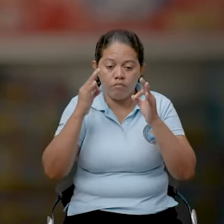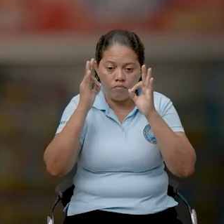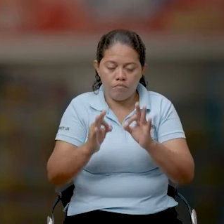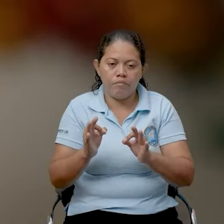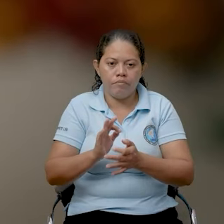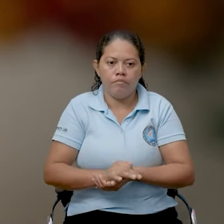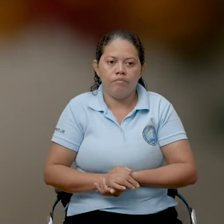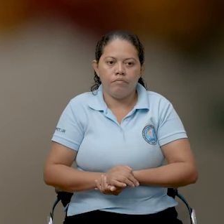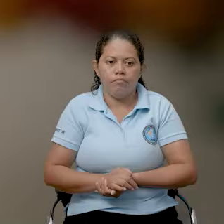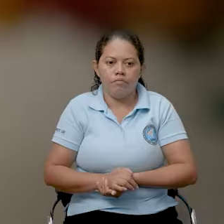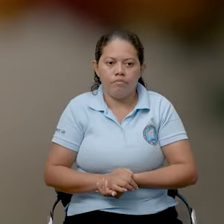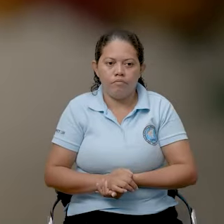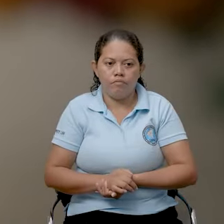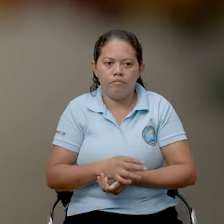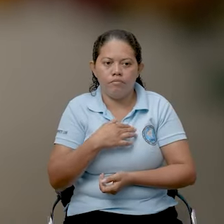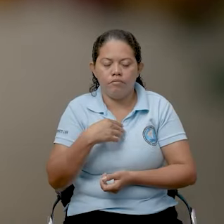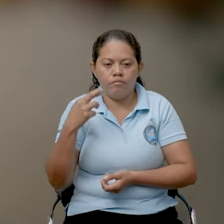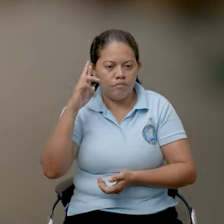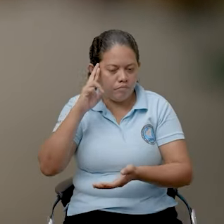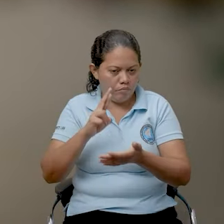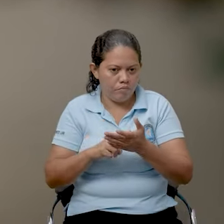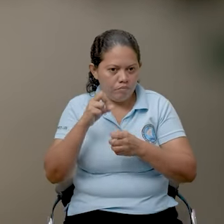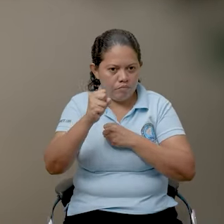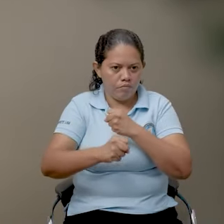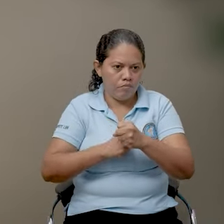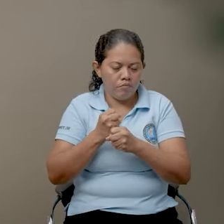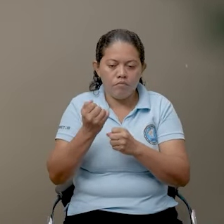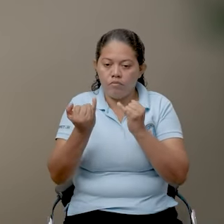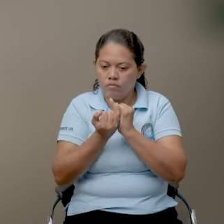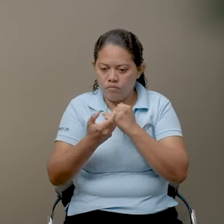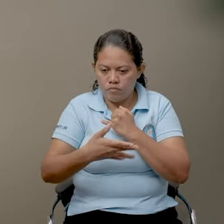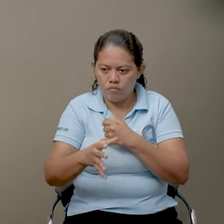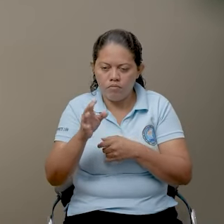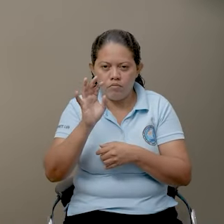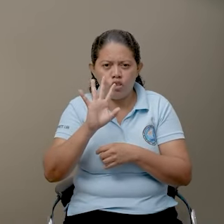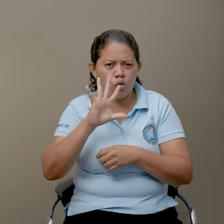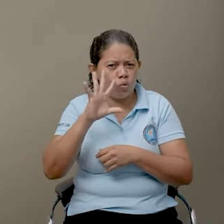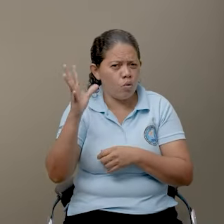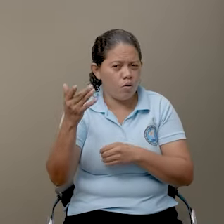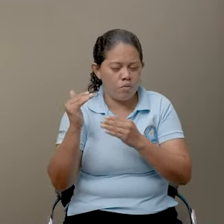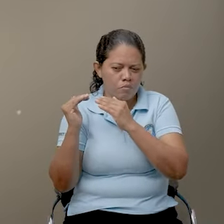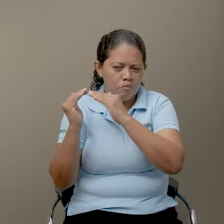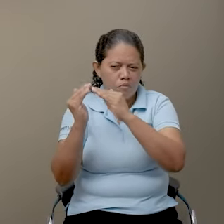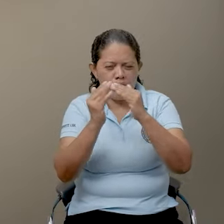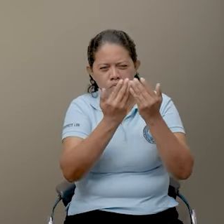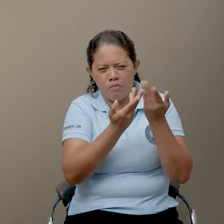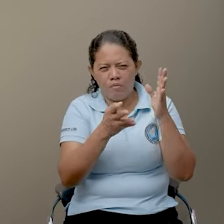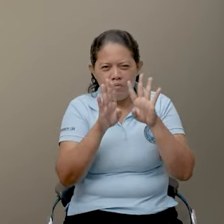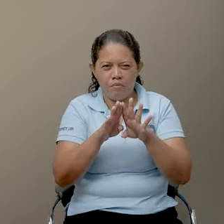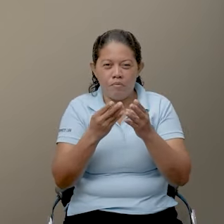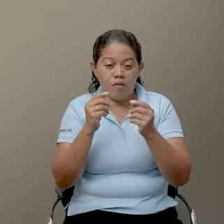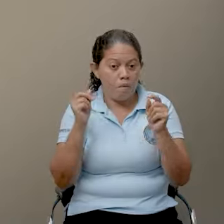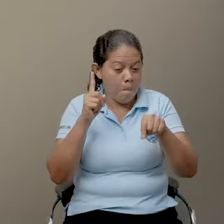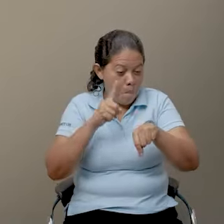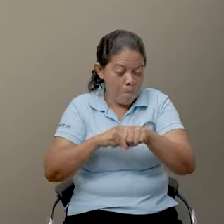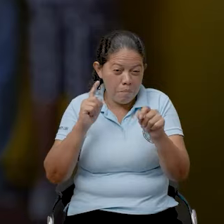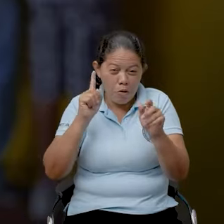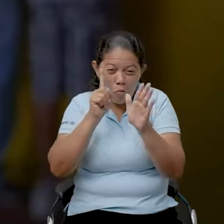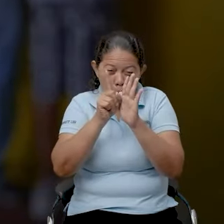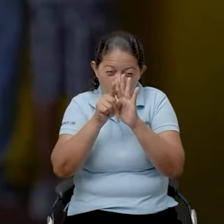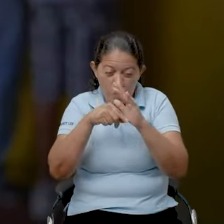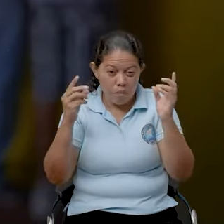el éxito. Recordemos que hace dos años, en este mismo punto, se nos quemaron toditos los tramos y fueron fracciones de minutos.